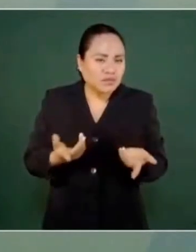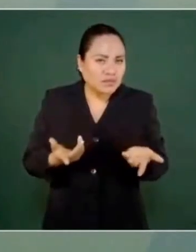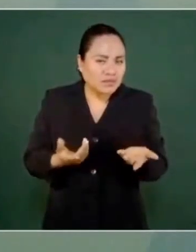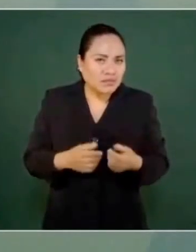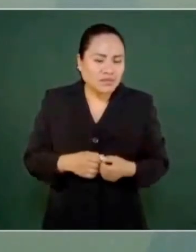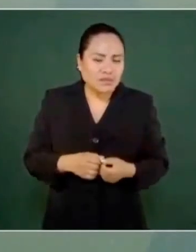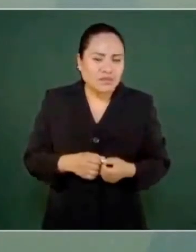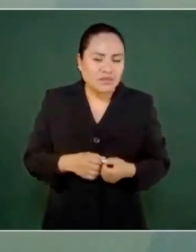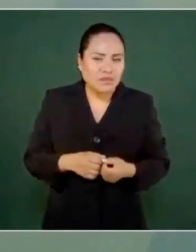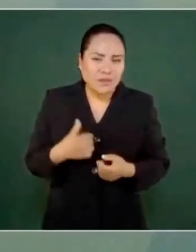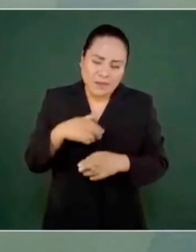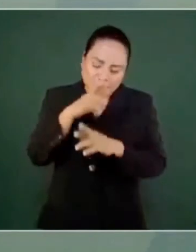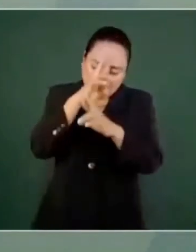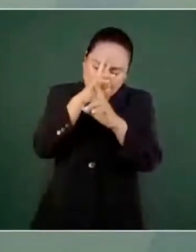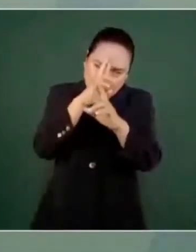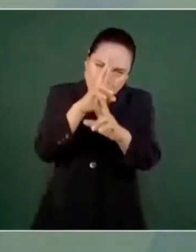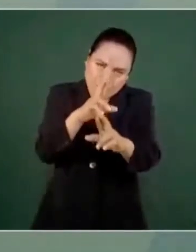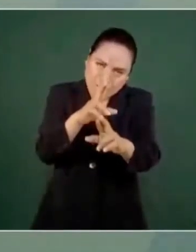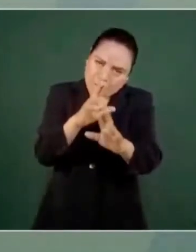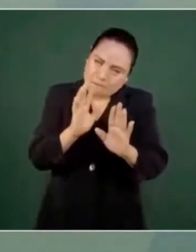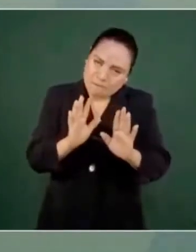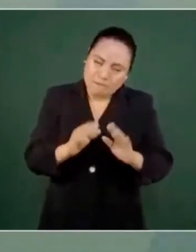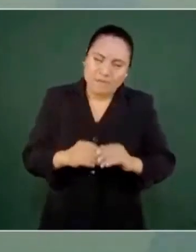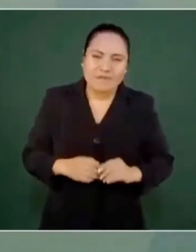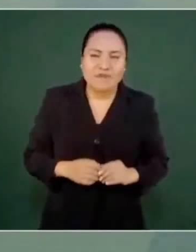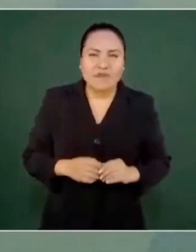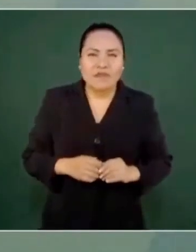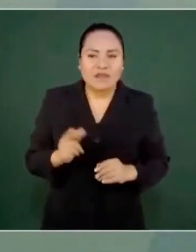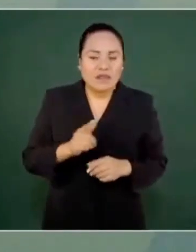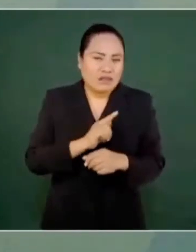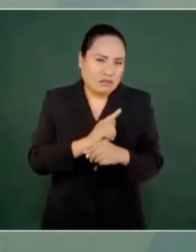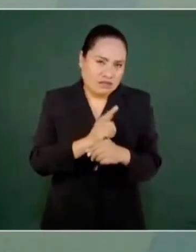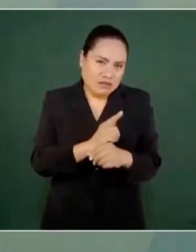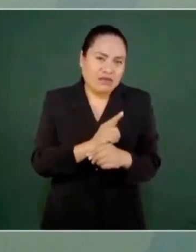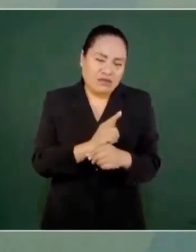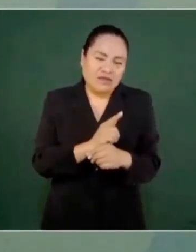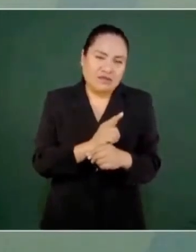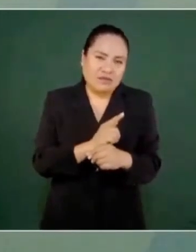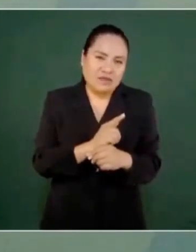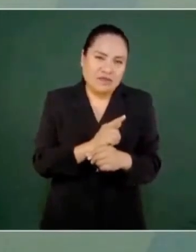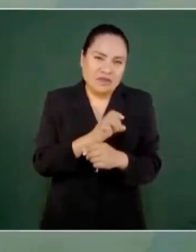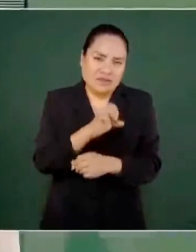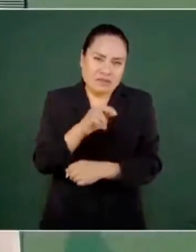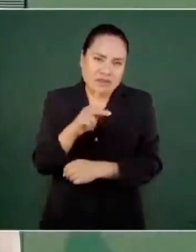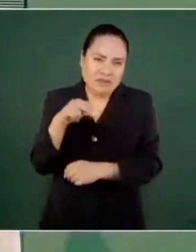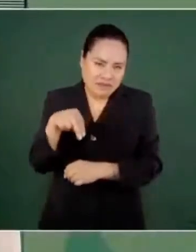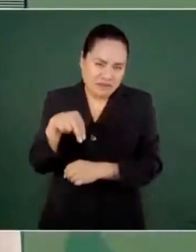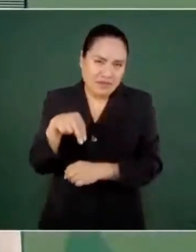Con todo respeto, el licenciado Peña,